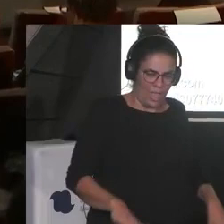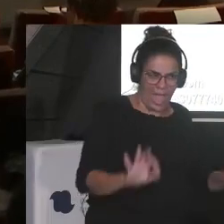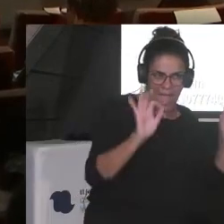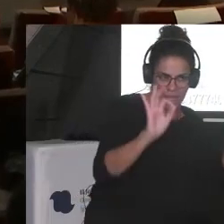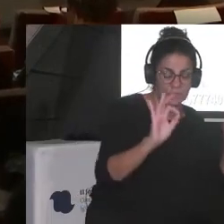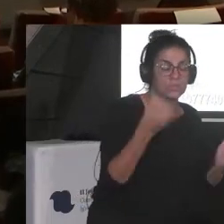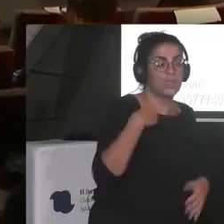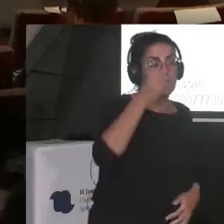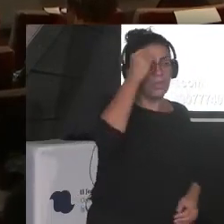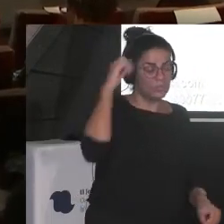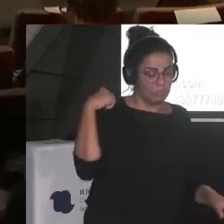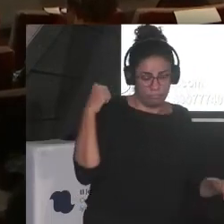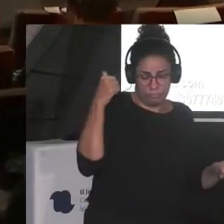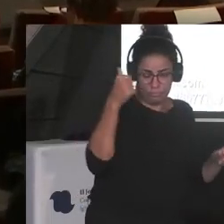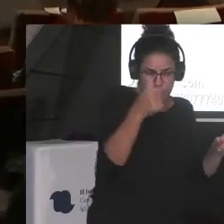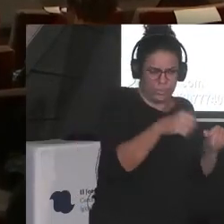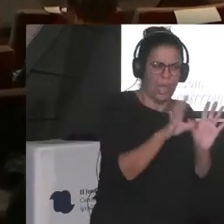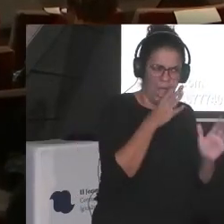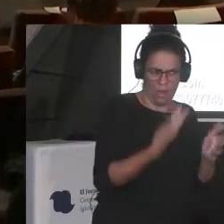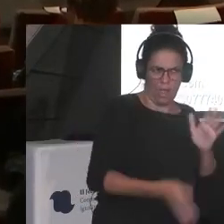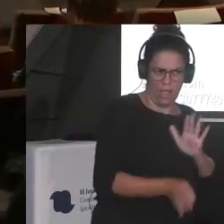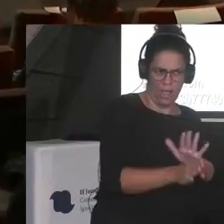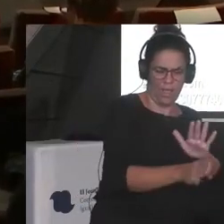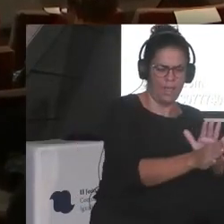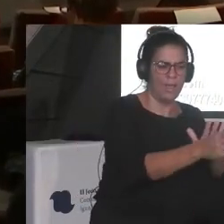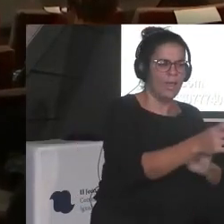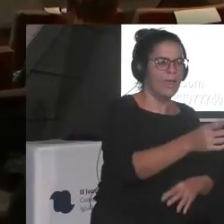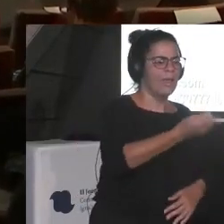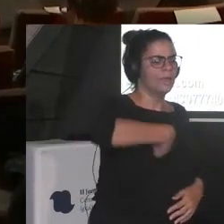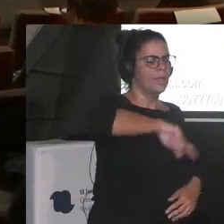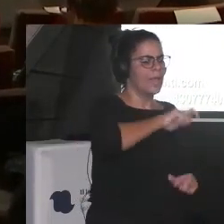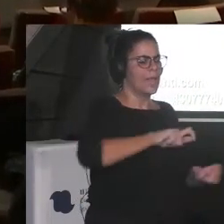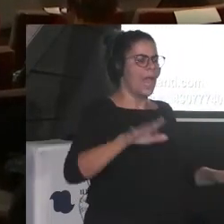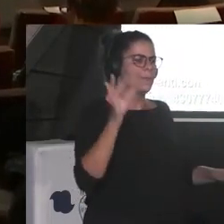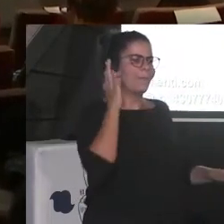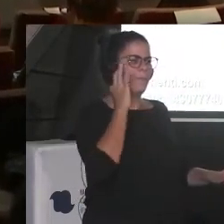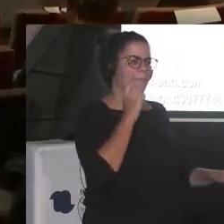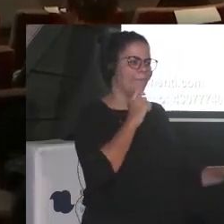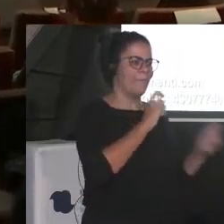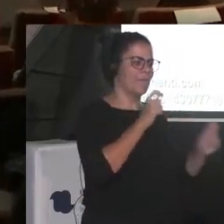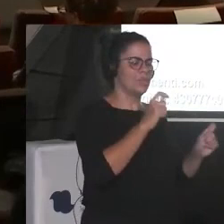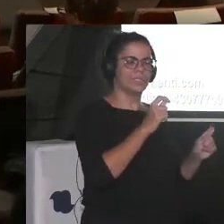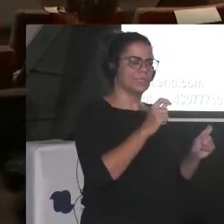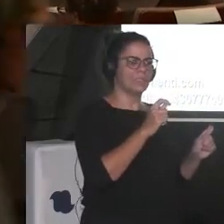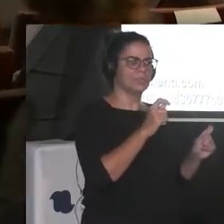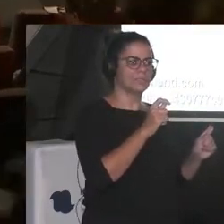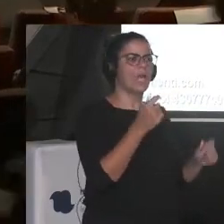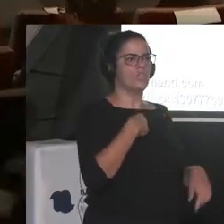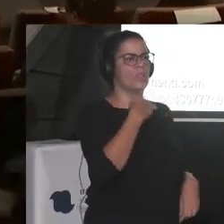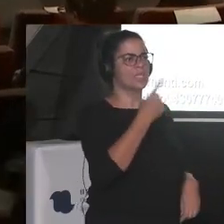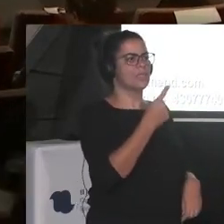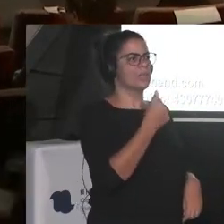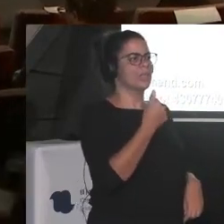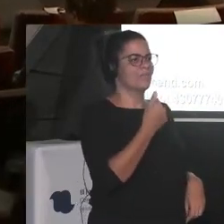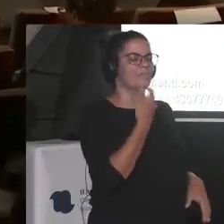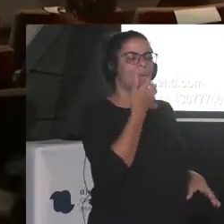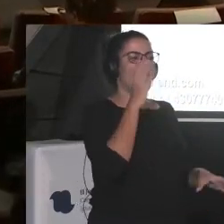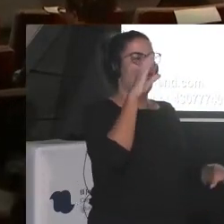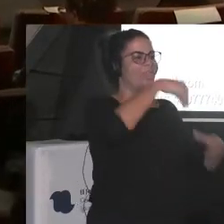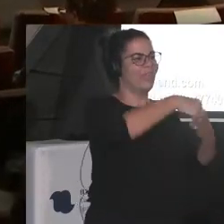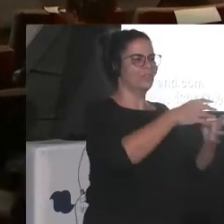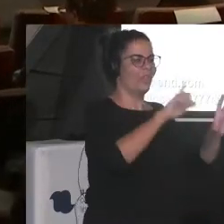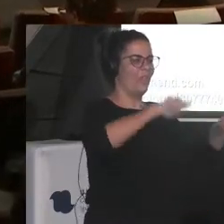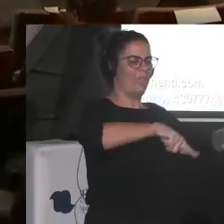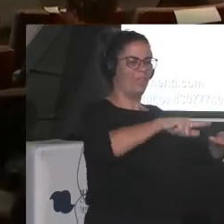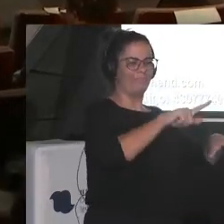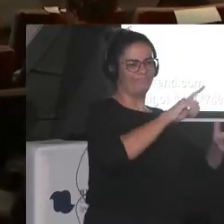y todavía las periodistas hemos tenido muy negado el derecho a definir qué espacios queremos ocupar dentro de las redacciones sobre